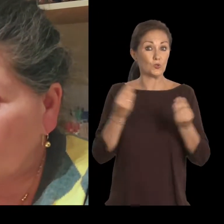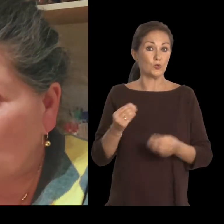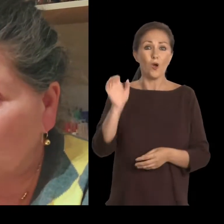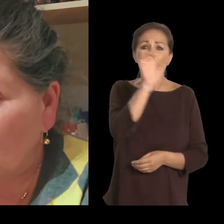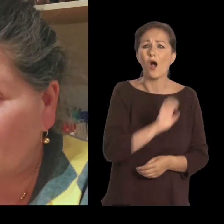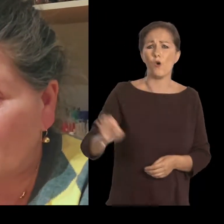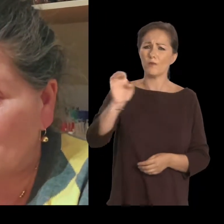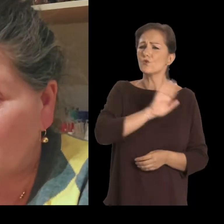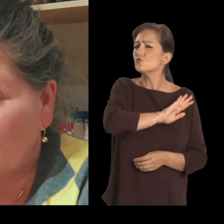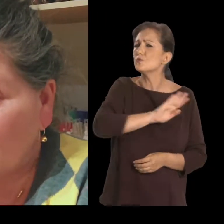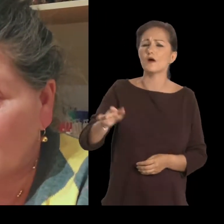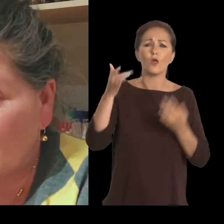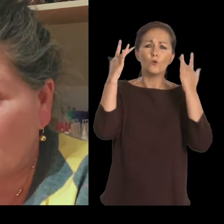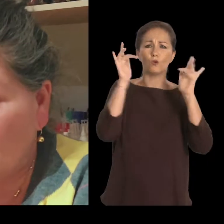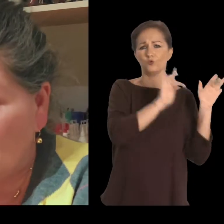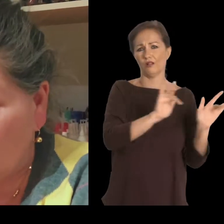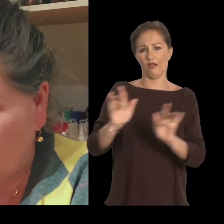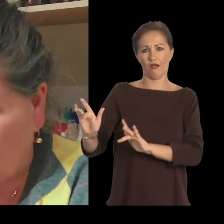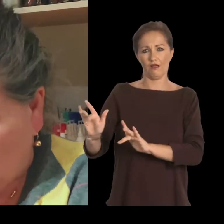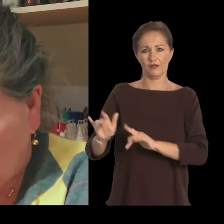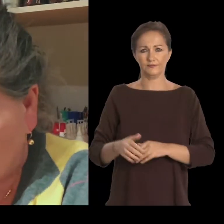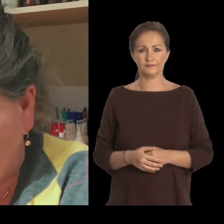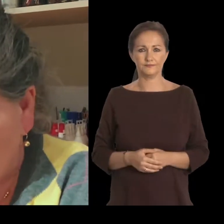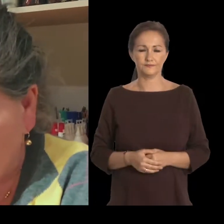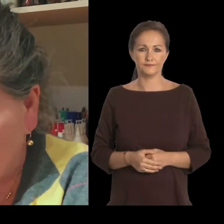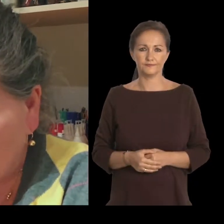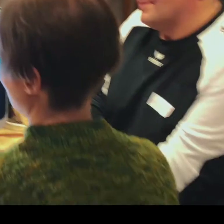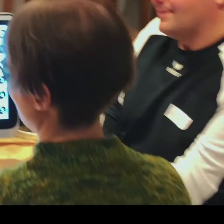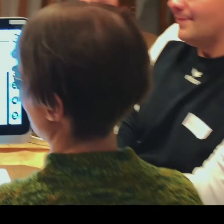La aplicación no